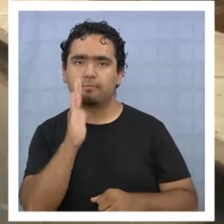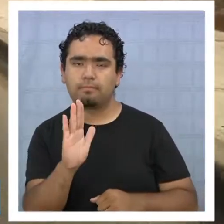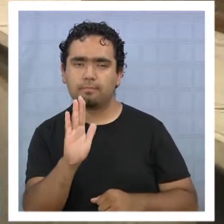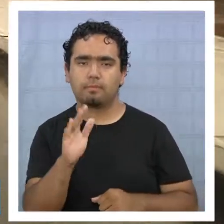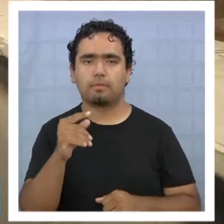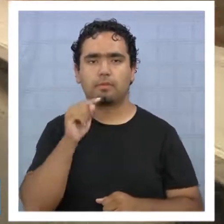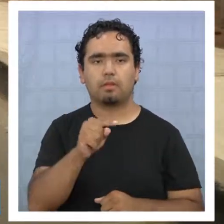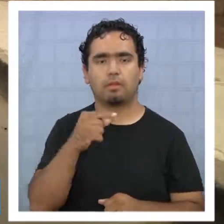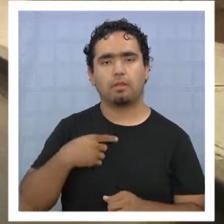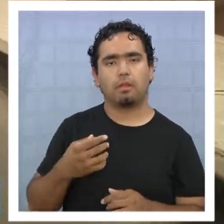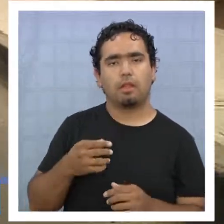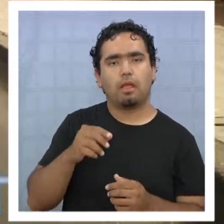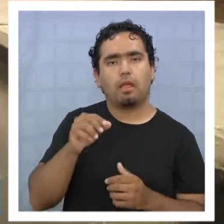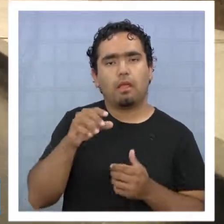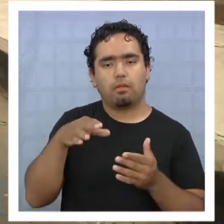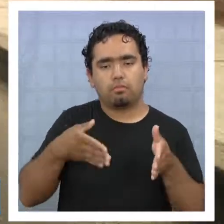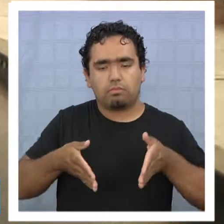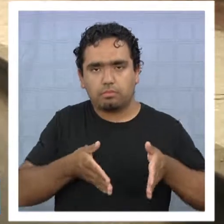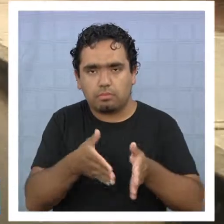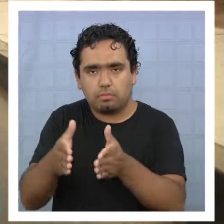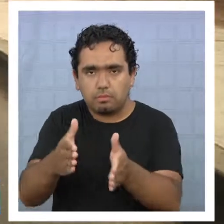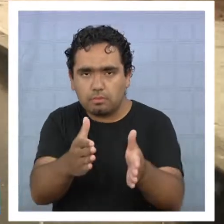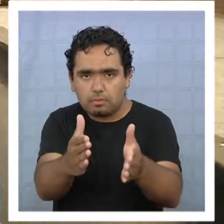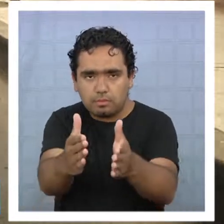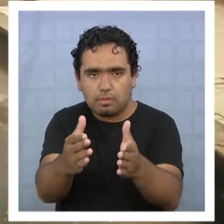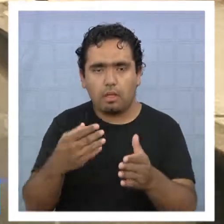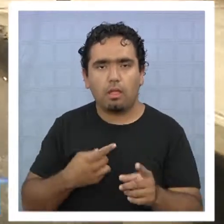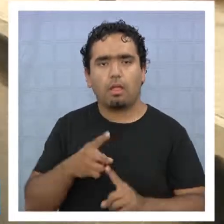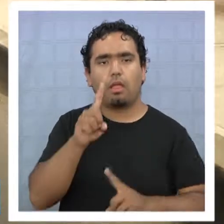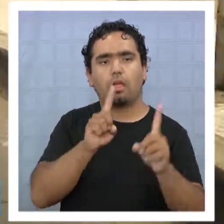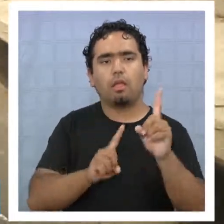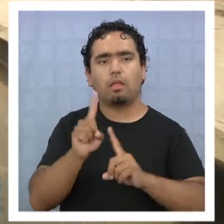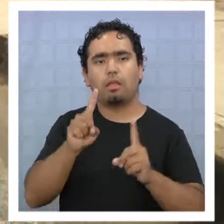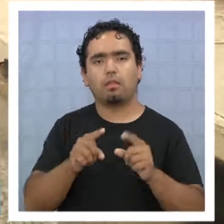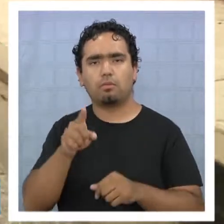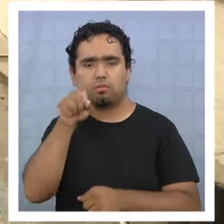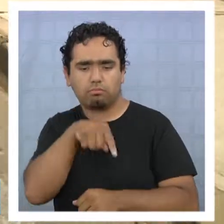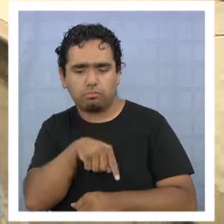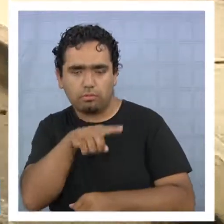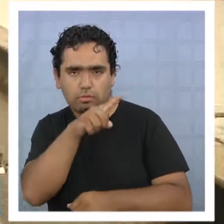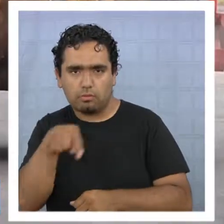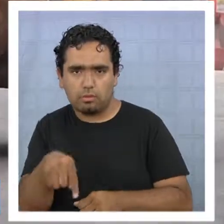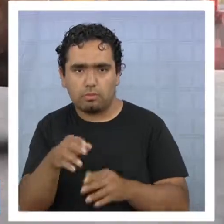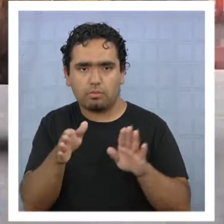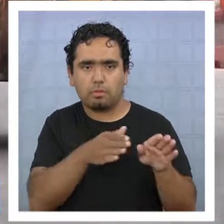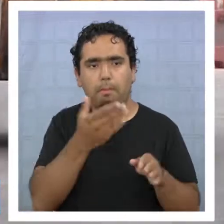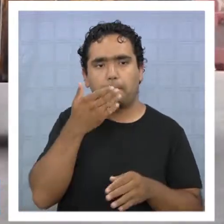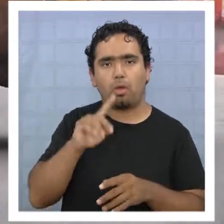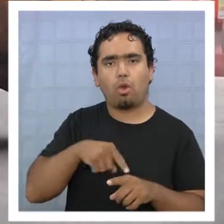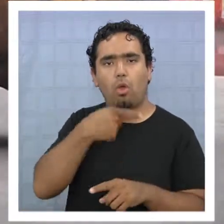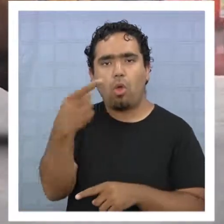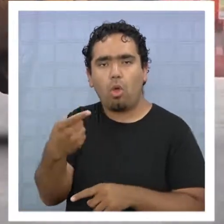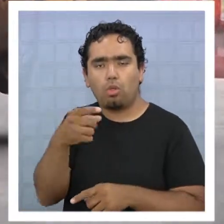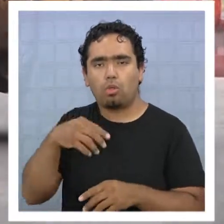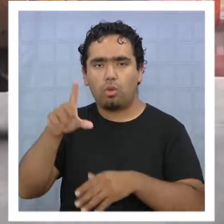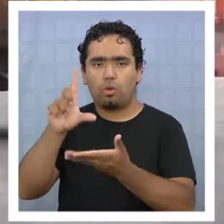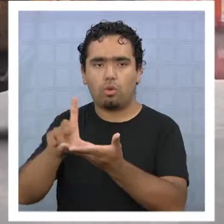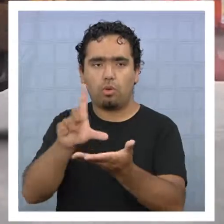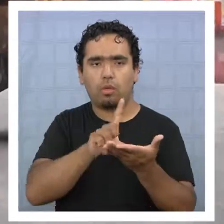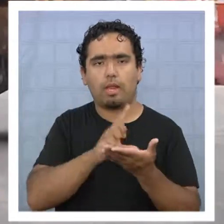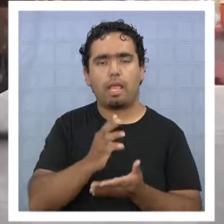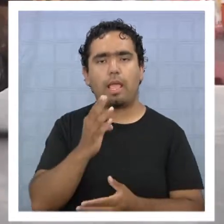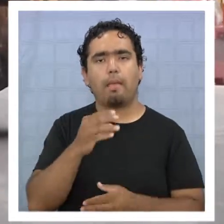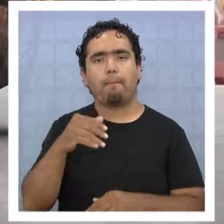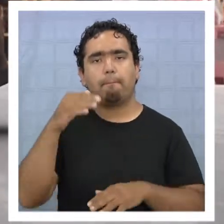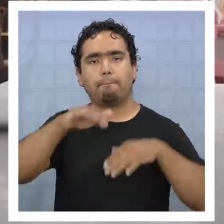mejoramiento que se ejecuta en la ruta costera de la ciudad. Se suprimen algunos cruces demarcados en Cabancha y se incorporan